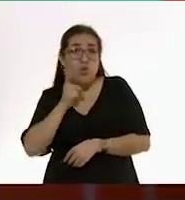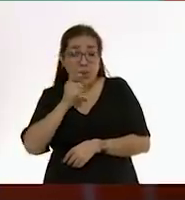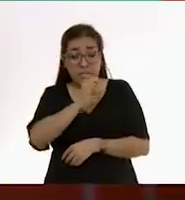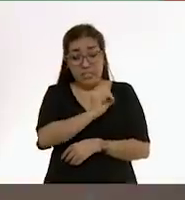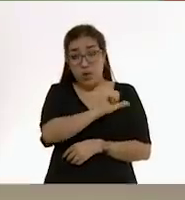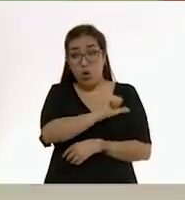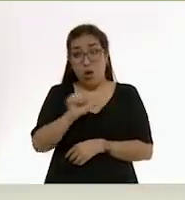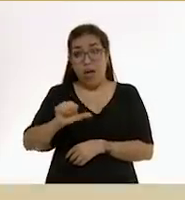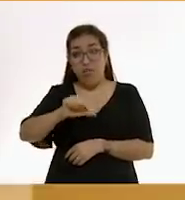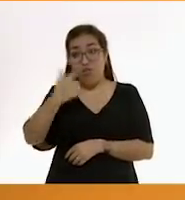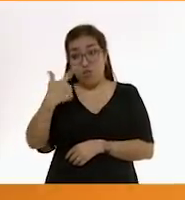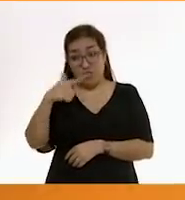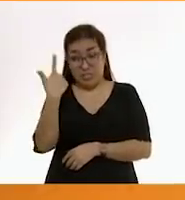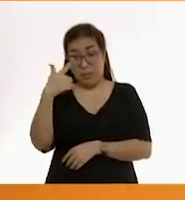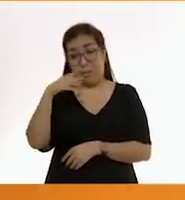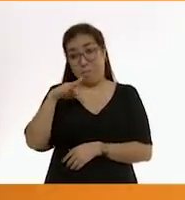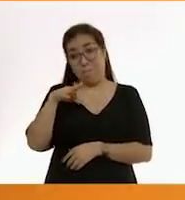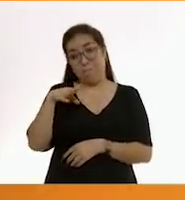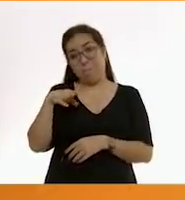0 a 12 meses.